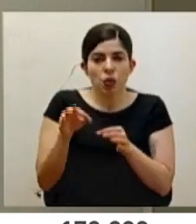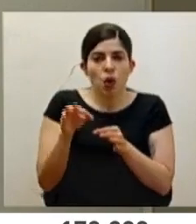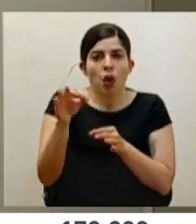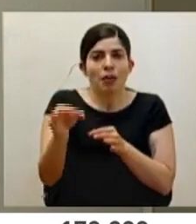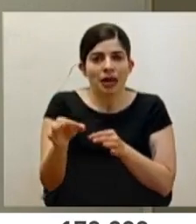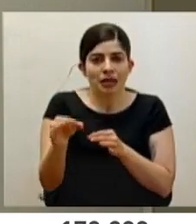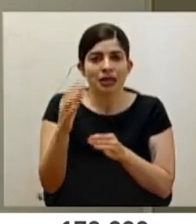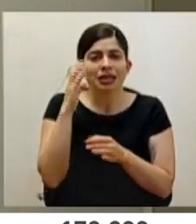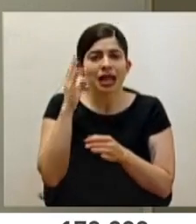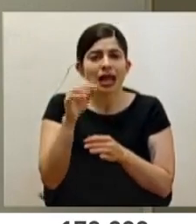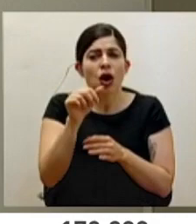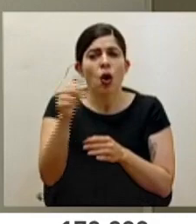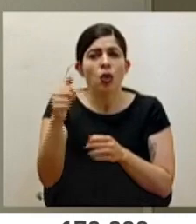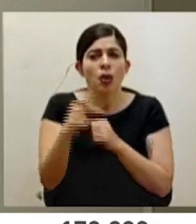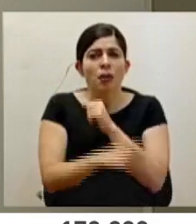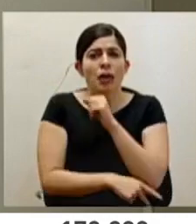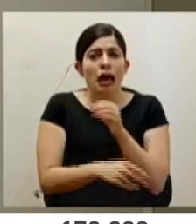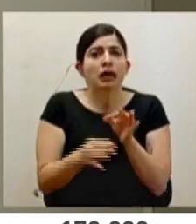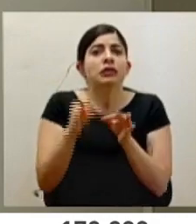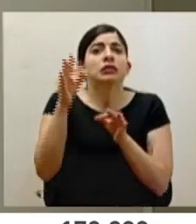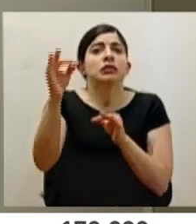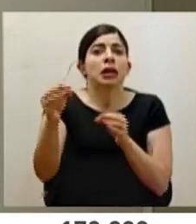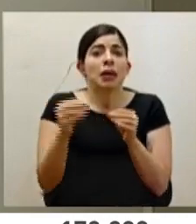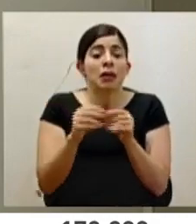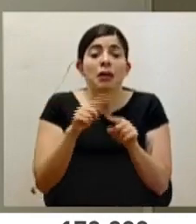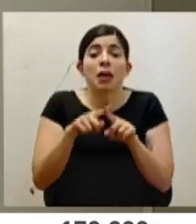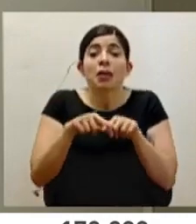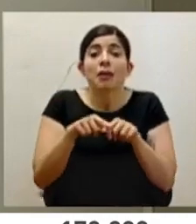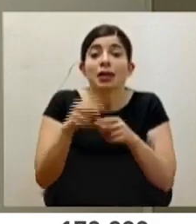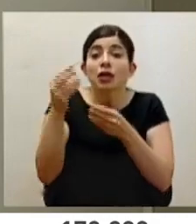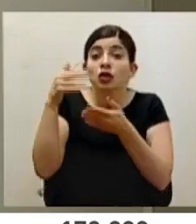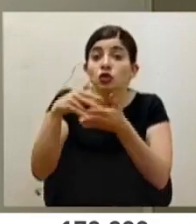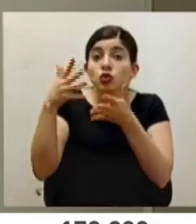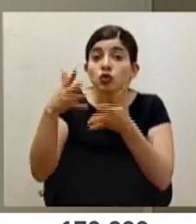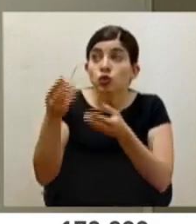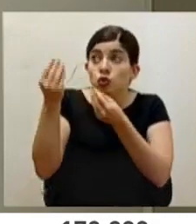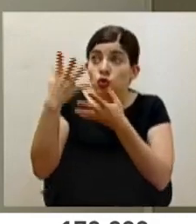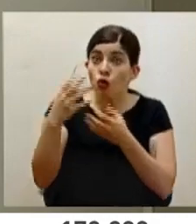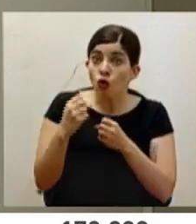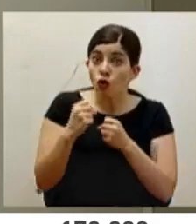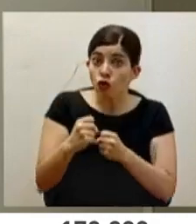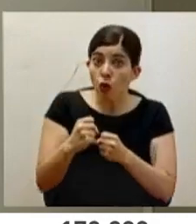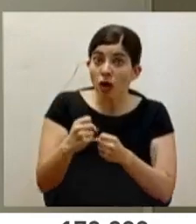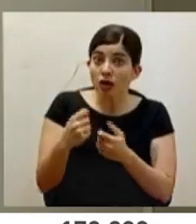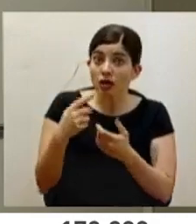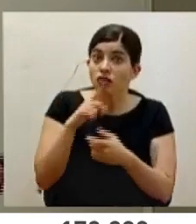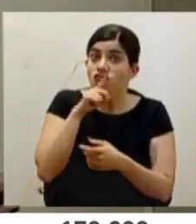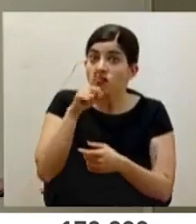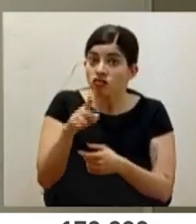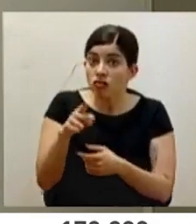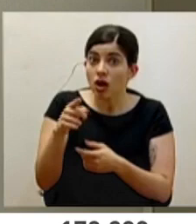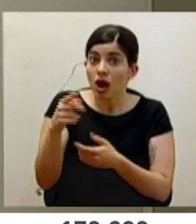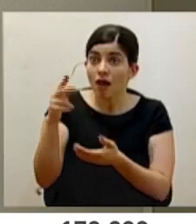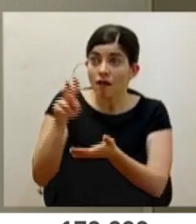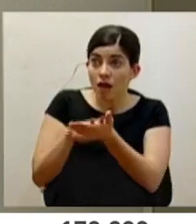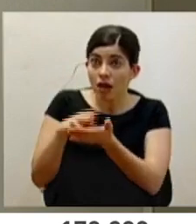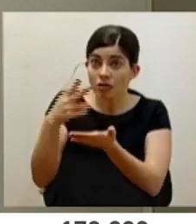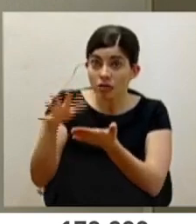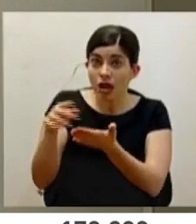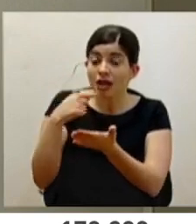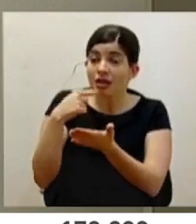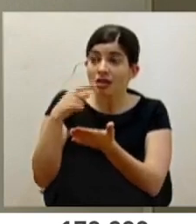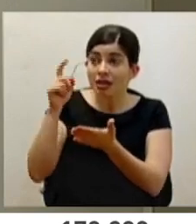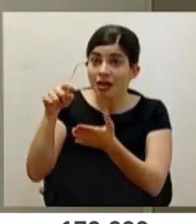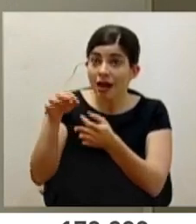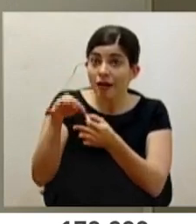con una amplitud mayor. Igual, si hay un estudio más fuerte que respalde, que sea sólido y que sea validado, que diga que el periodo se